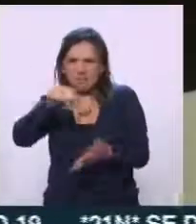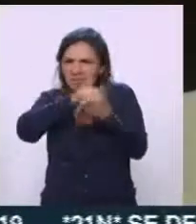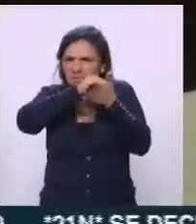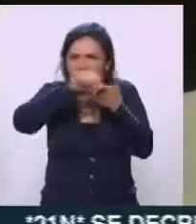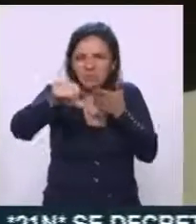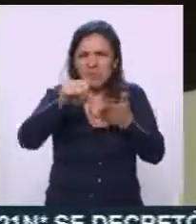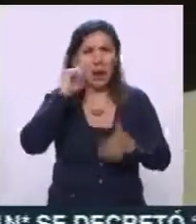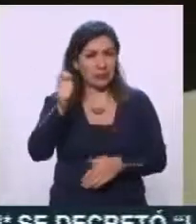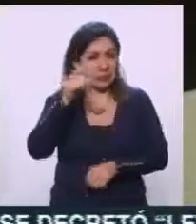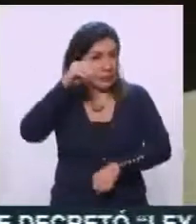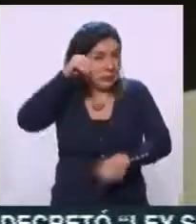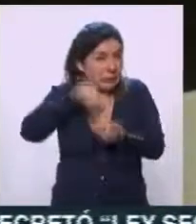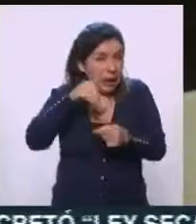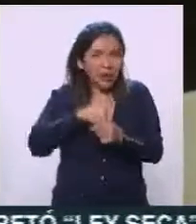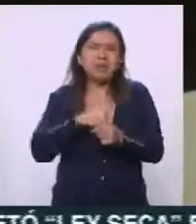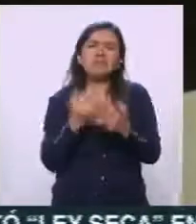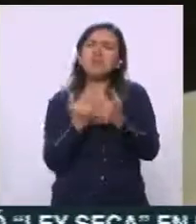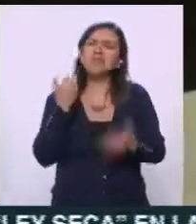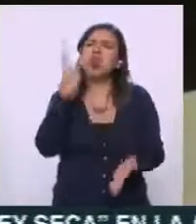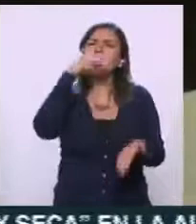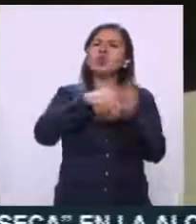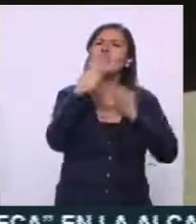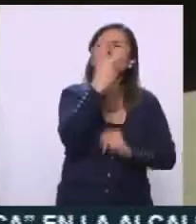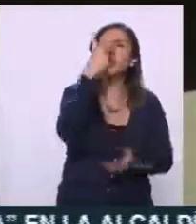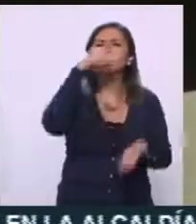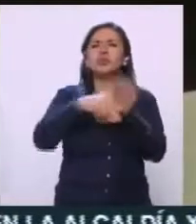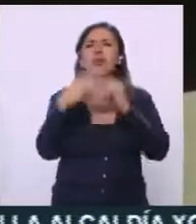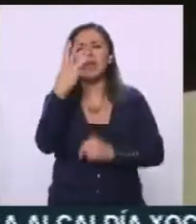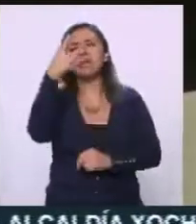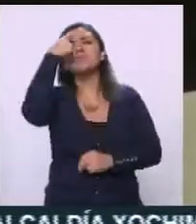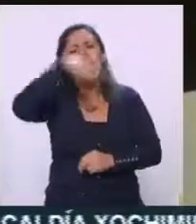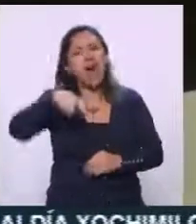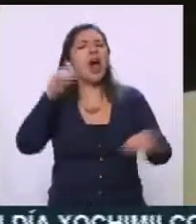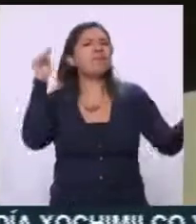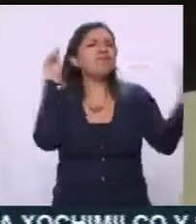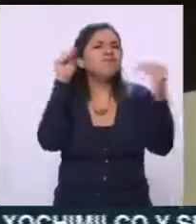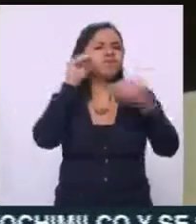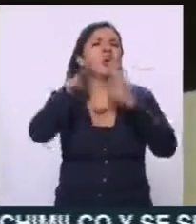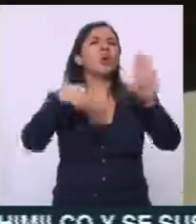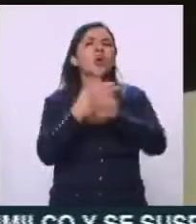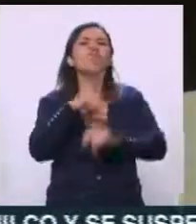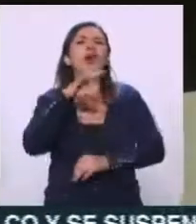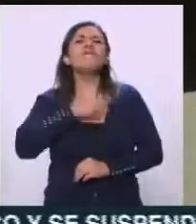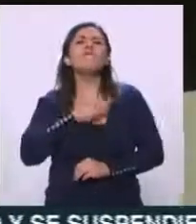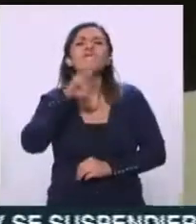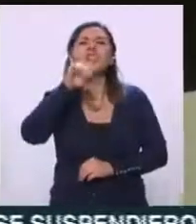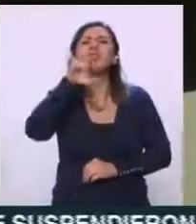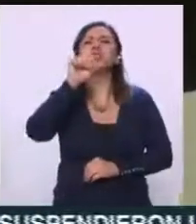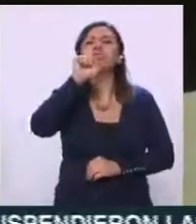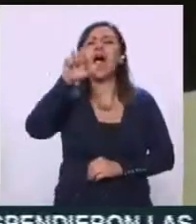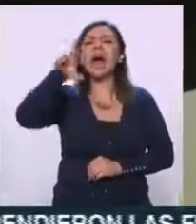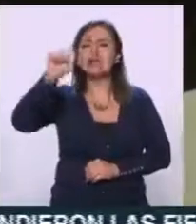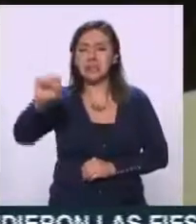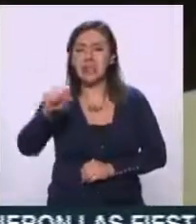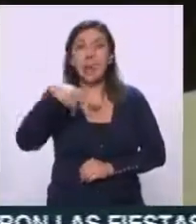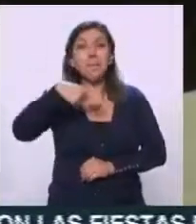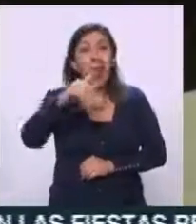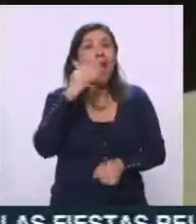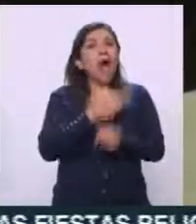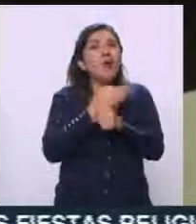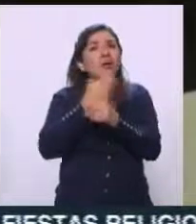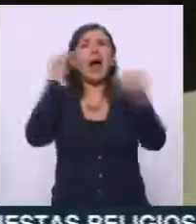en realidad. Ese laboratorio se creó en el 2002, 2003, para pelear justamente contra el virus del SARS, pero en esta pelea de bots